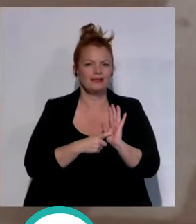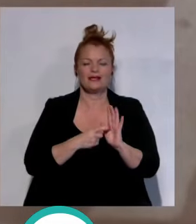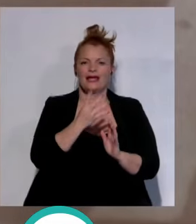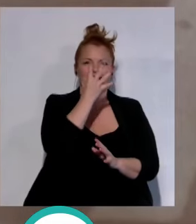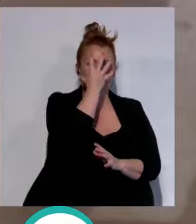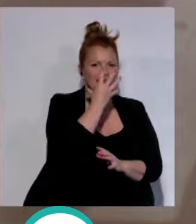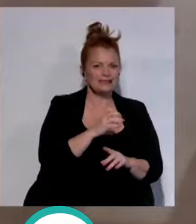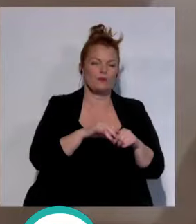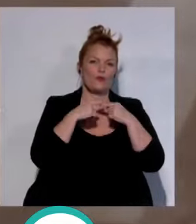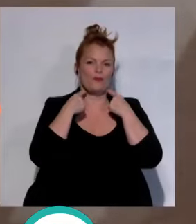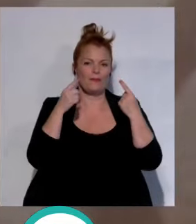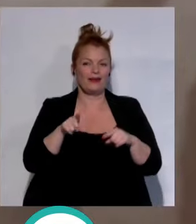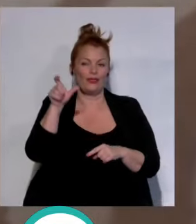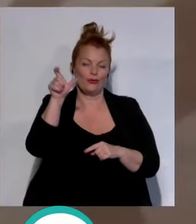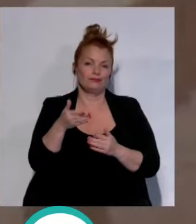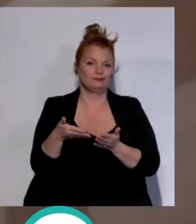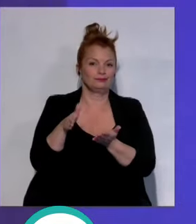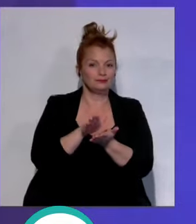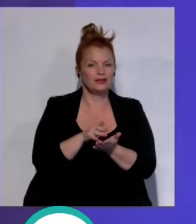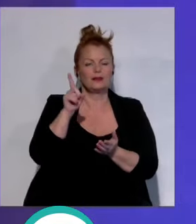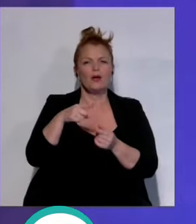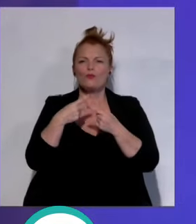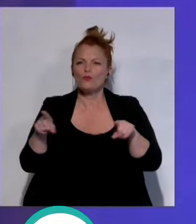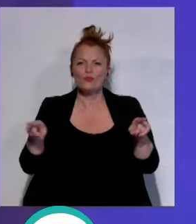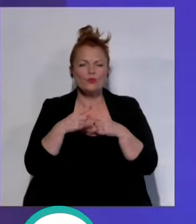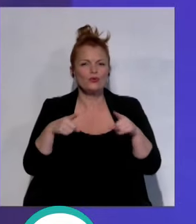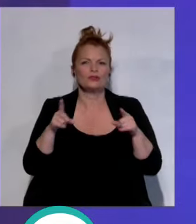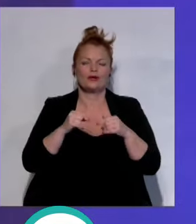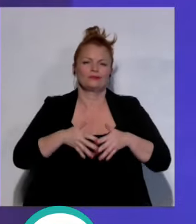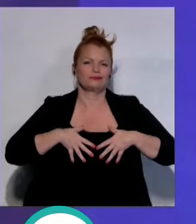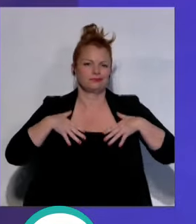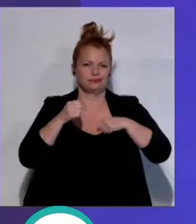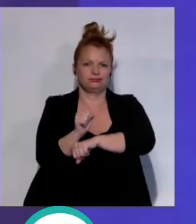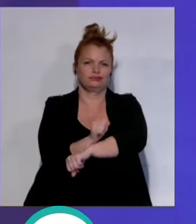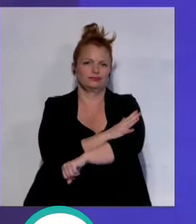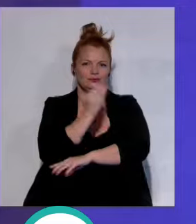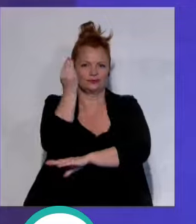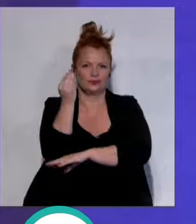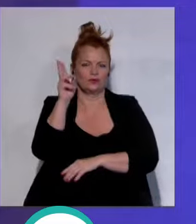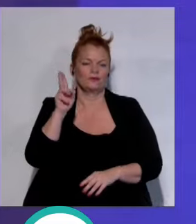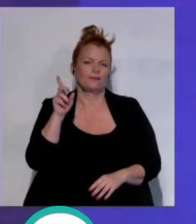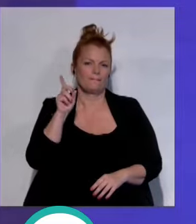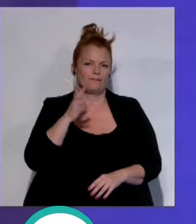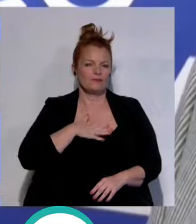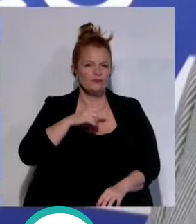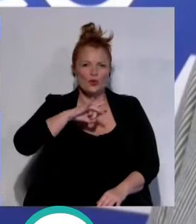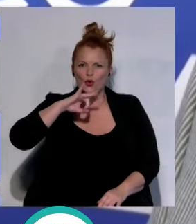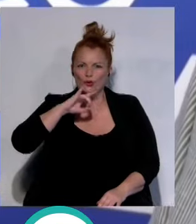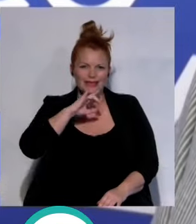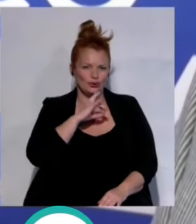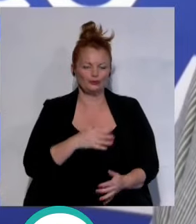tristeza por la pérdida del genio hasta el goce por su música y la exaltación de su figura. Es súper contento, es normal,